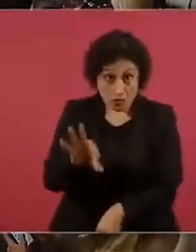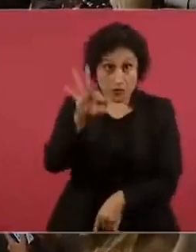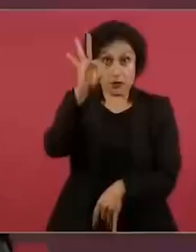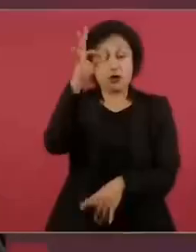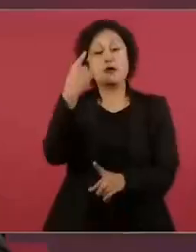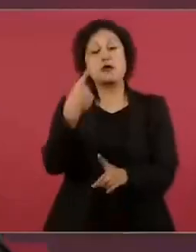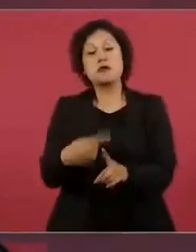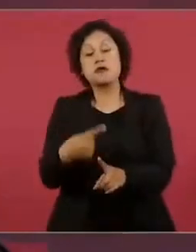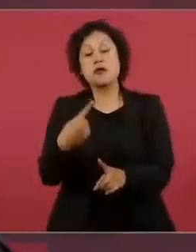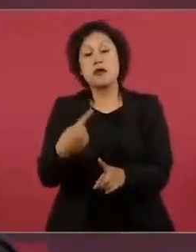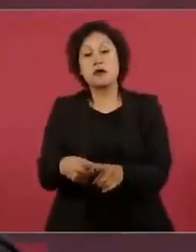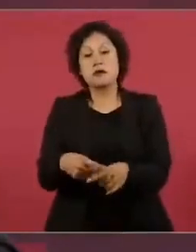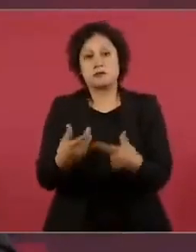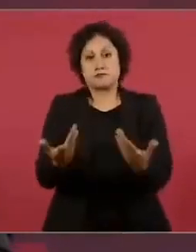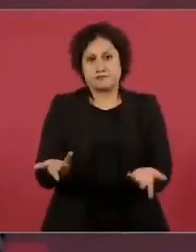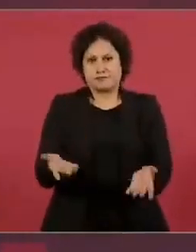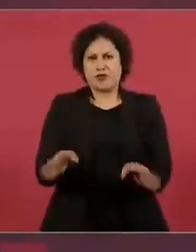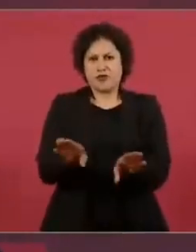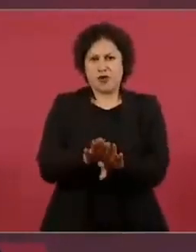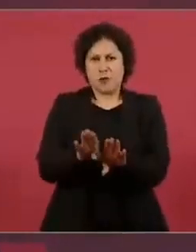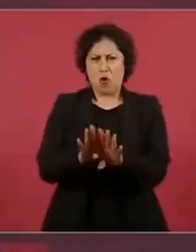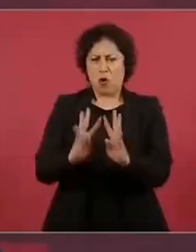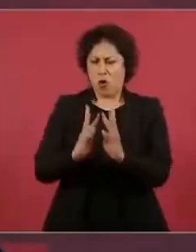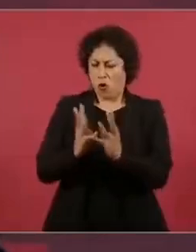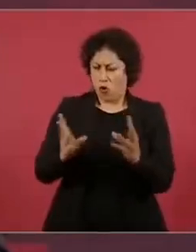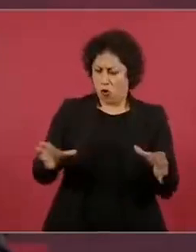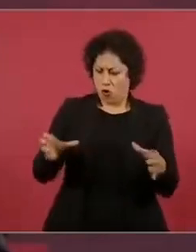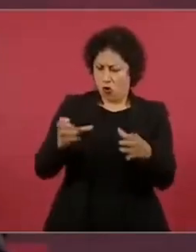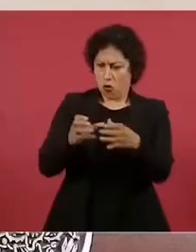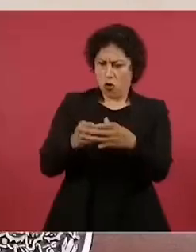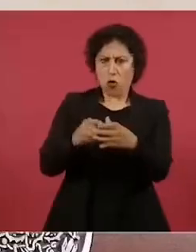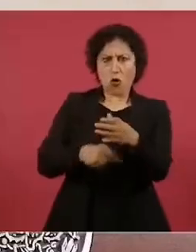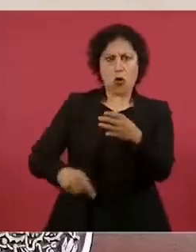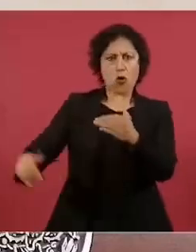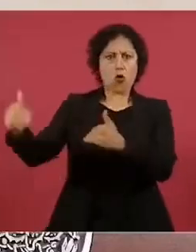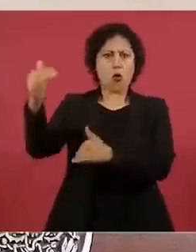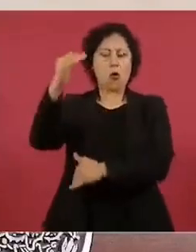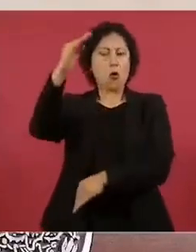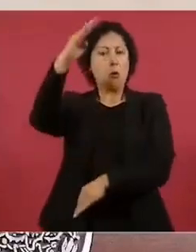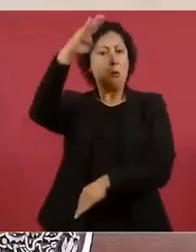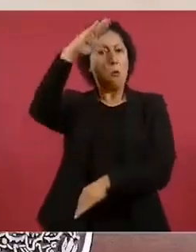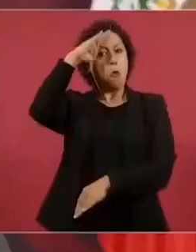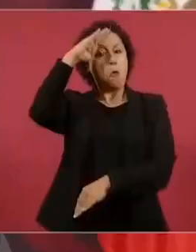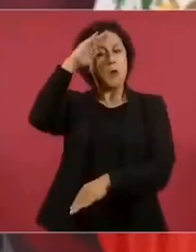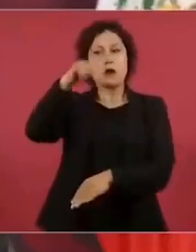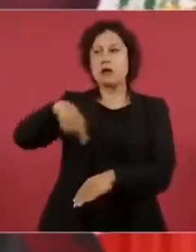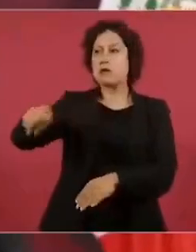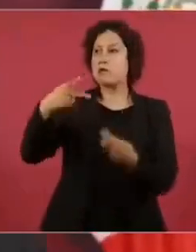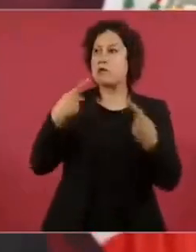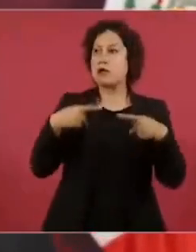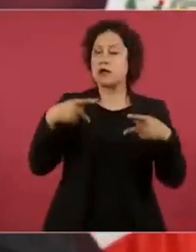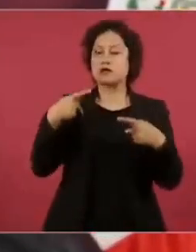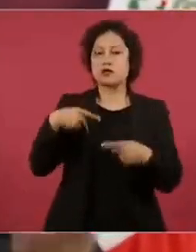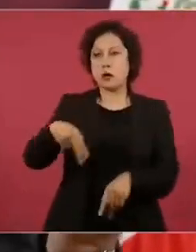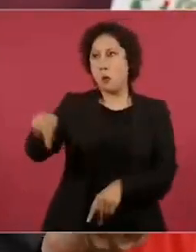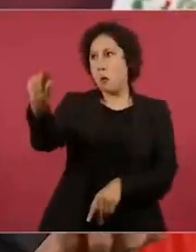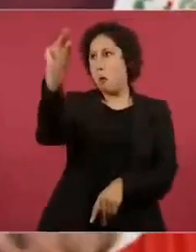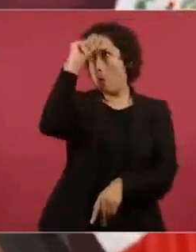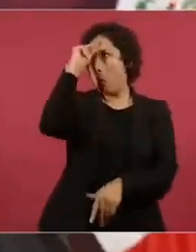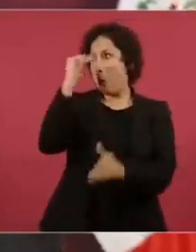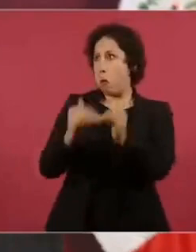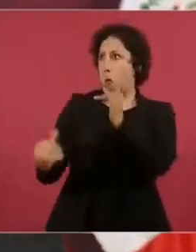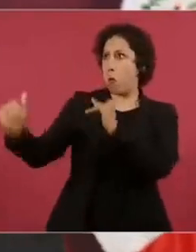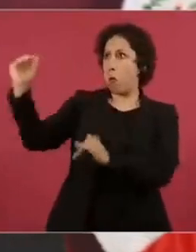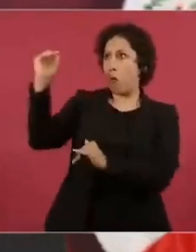consejo supremo de eminencias y no el pueblo,